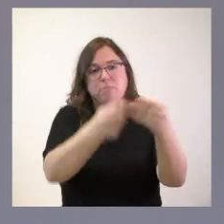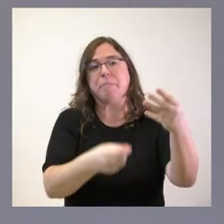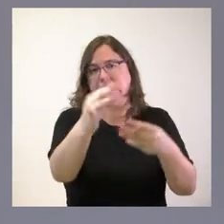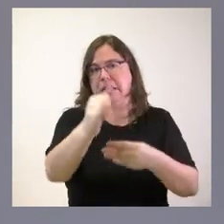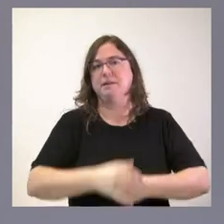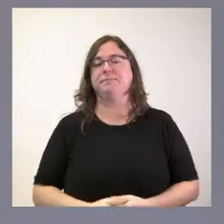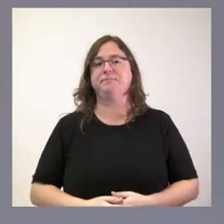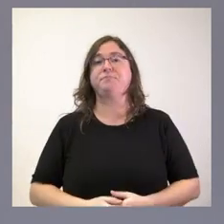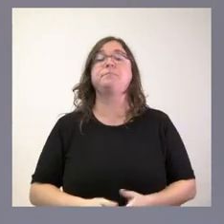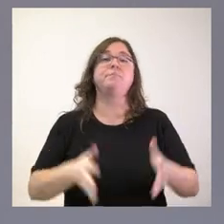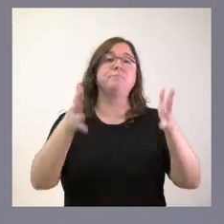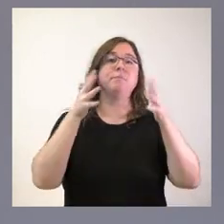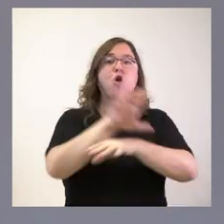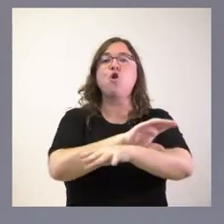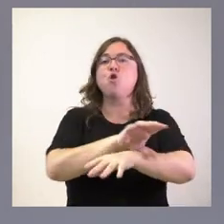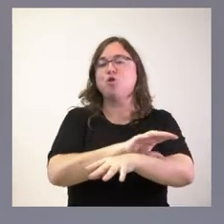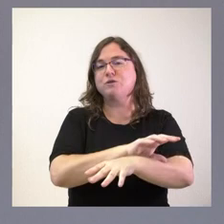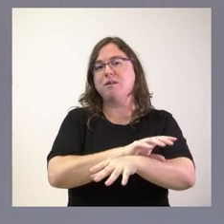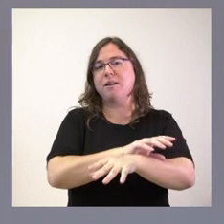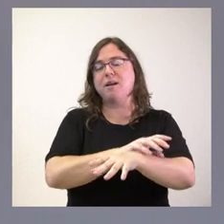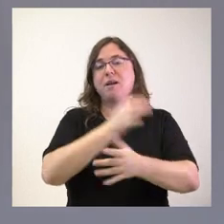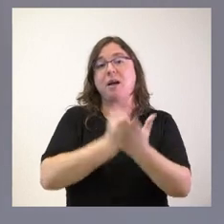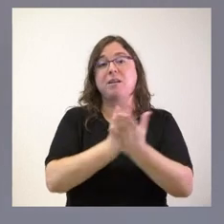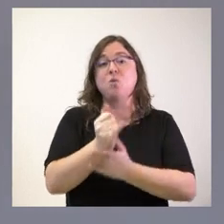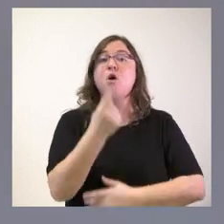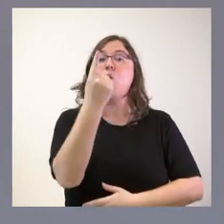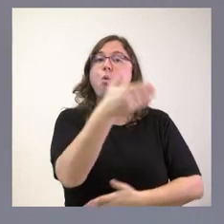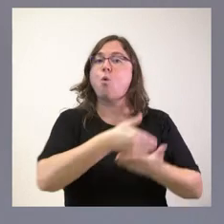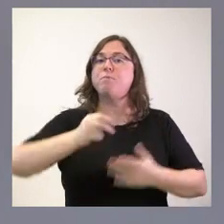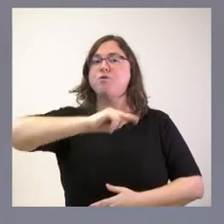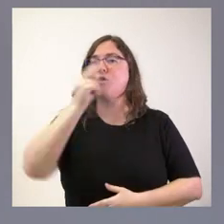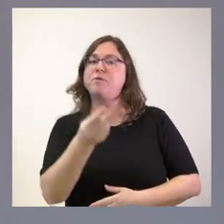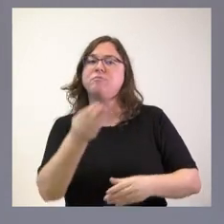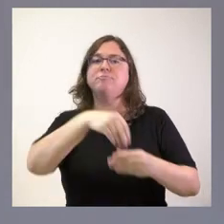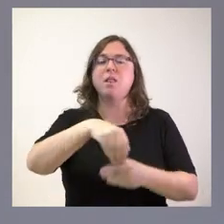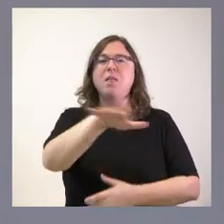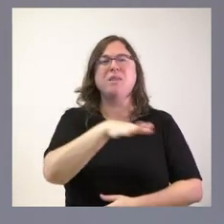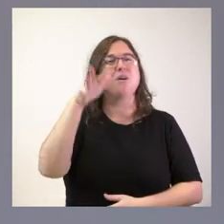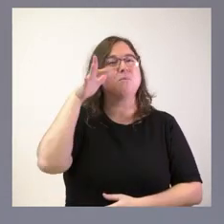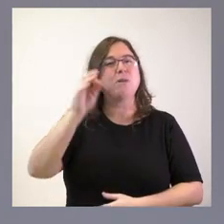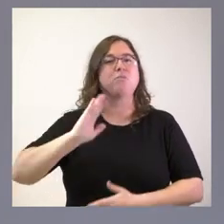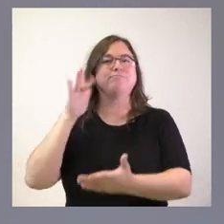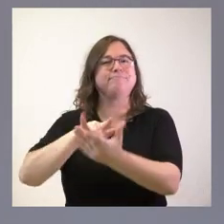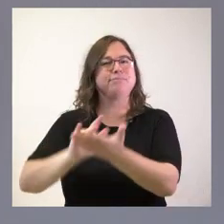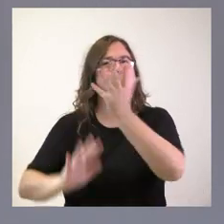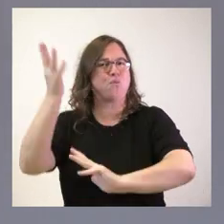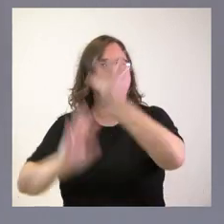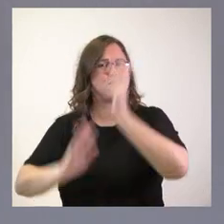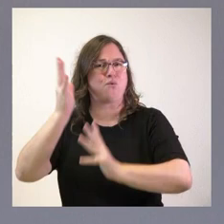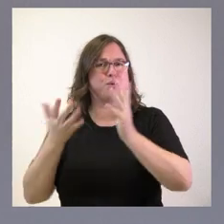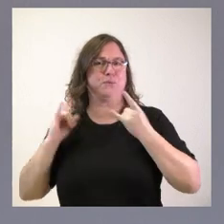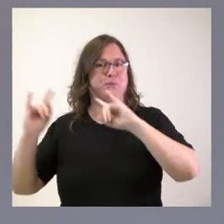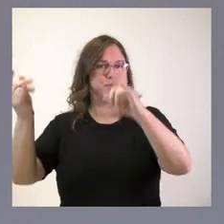También la consejería de Agricultura destina un millón de euros, en este caso, para explotaciones agrarias ubicadas en municipios afectados por incendios forestales. También